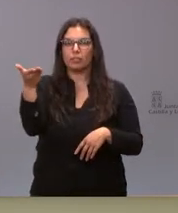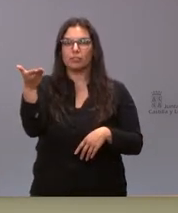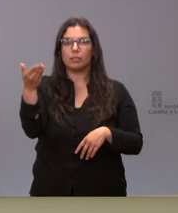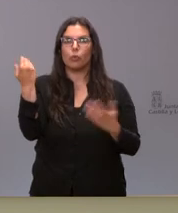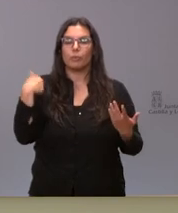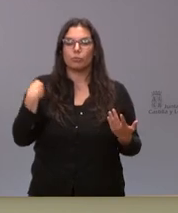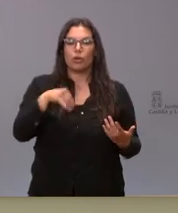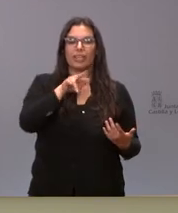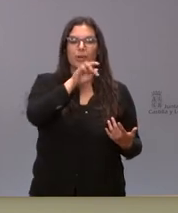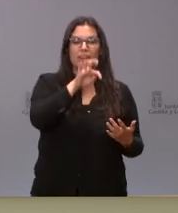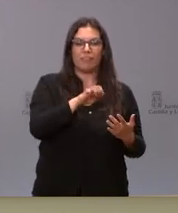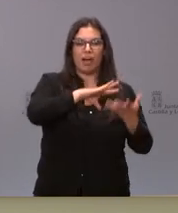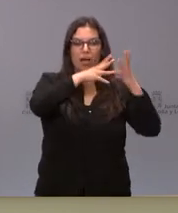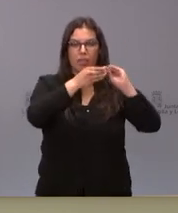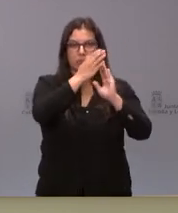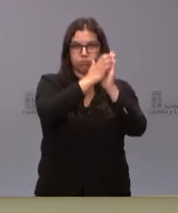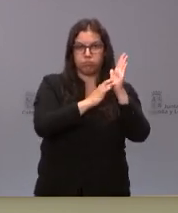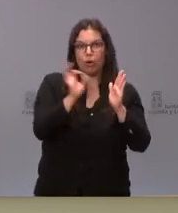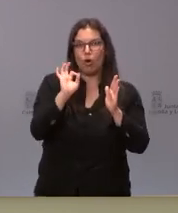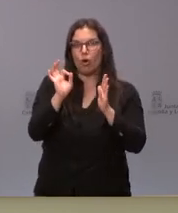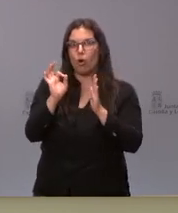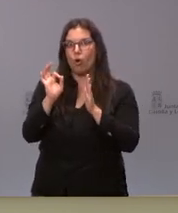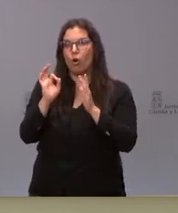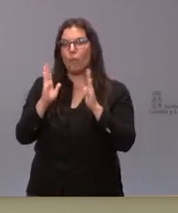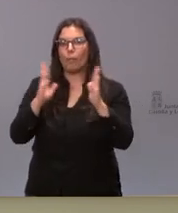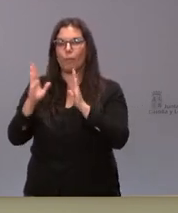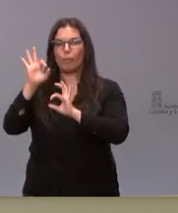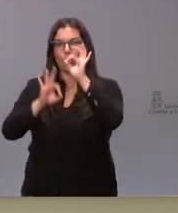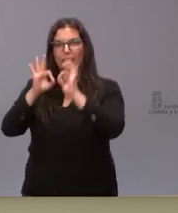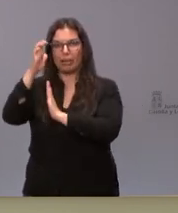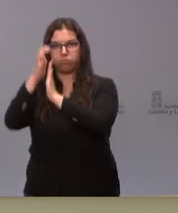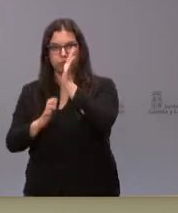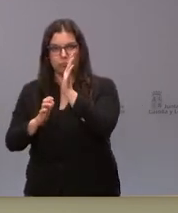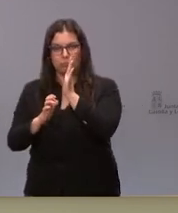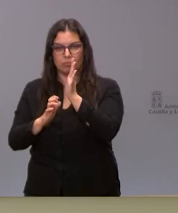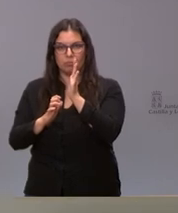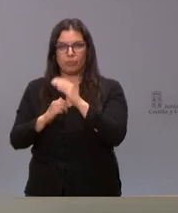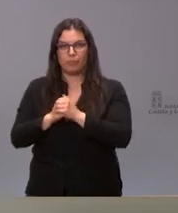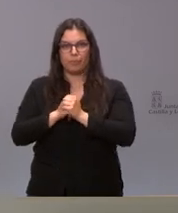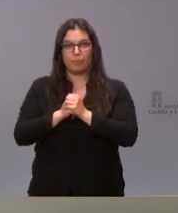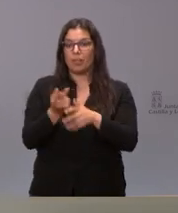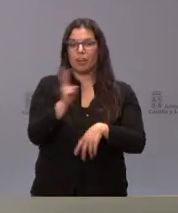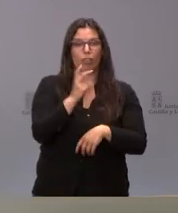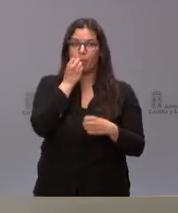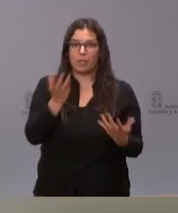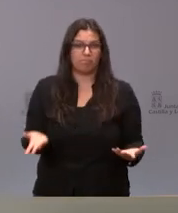en el IRPF o que le apliquen una reducción en el primer tramo autonómico? son buenas las dos cosas